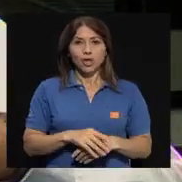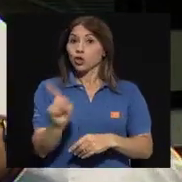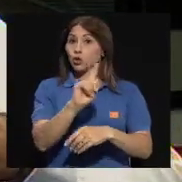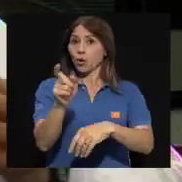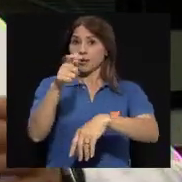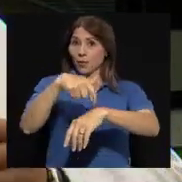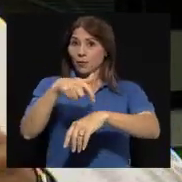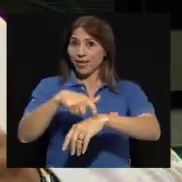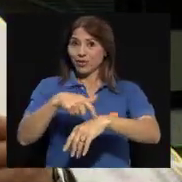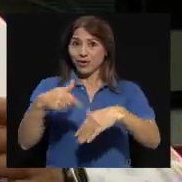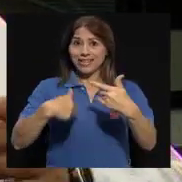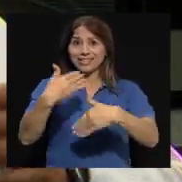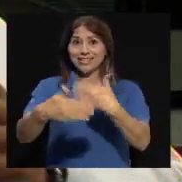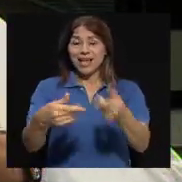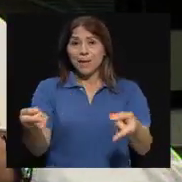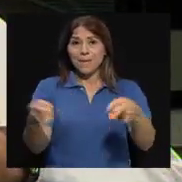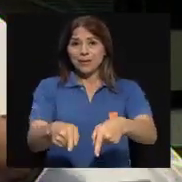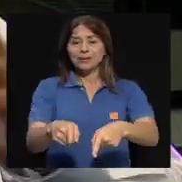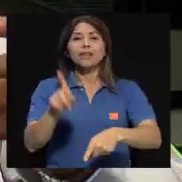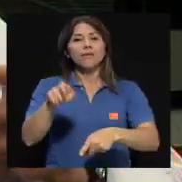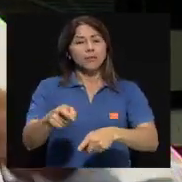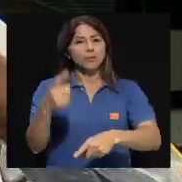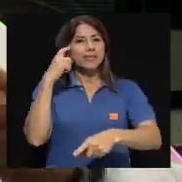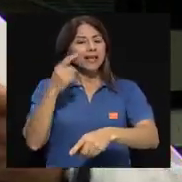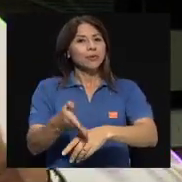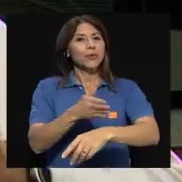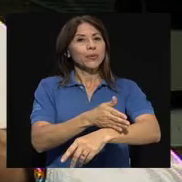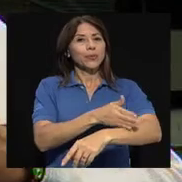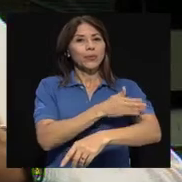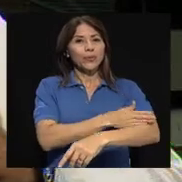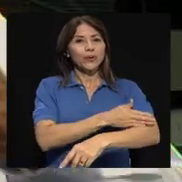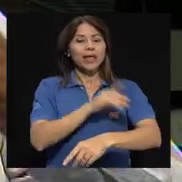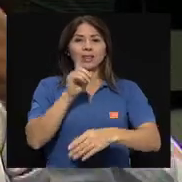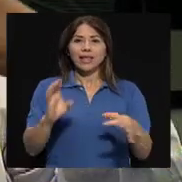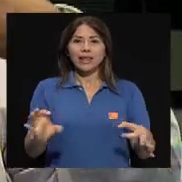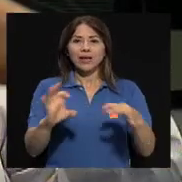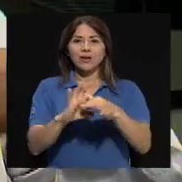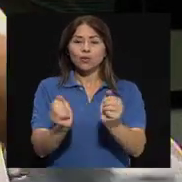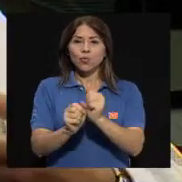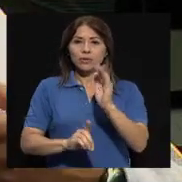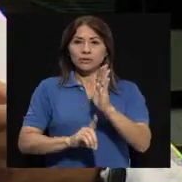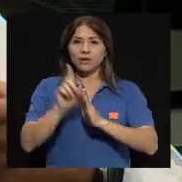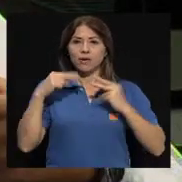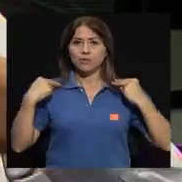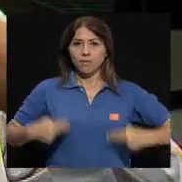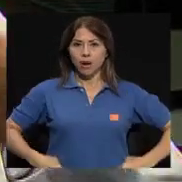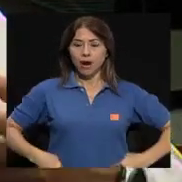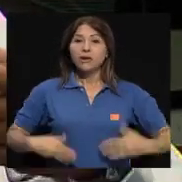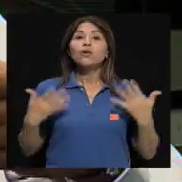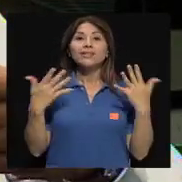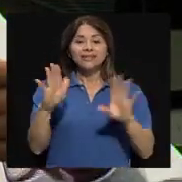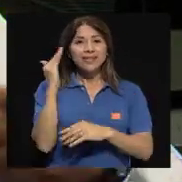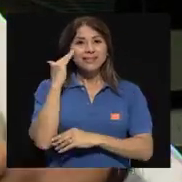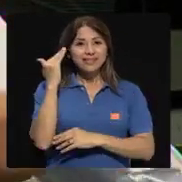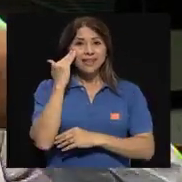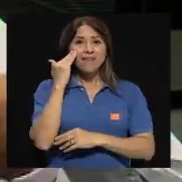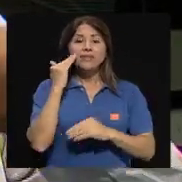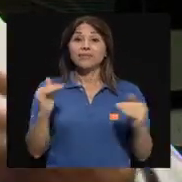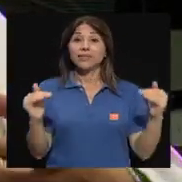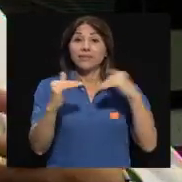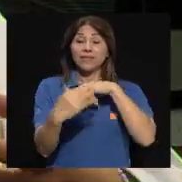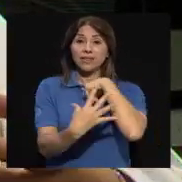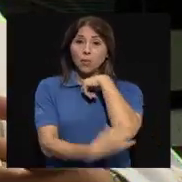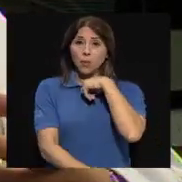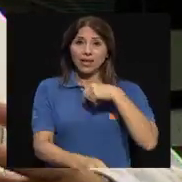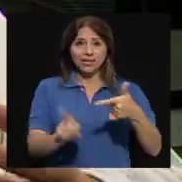desastre, sino en la línea de gestión de riesgos que tiene que ver con el desarrollo humano, o sea, ya se conoce que el nivel de pobreza, las determinantes